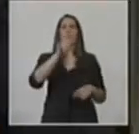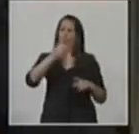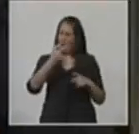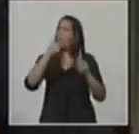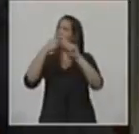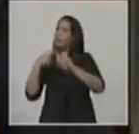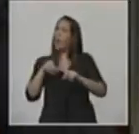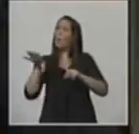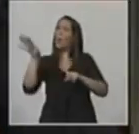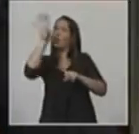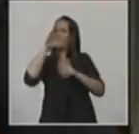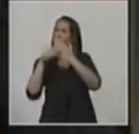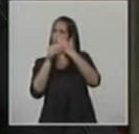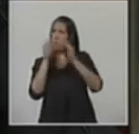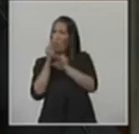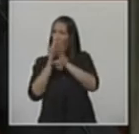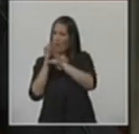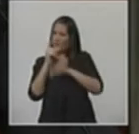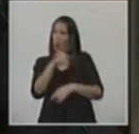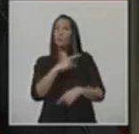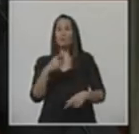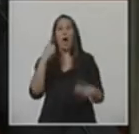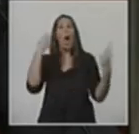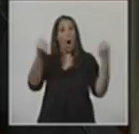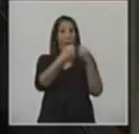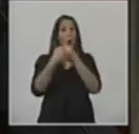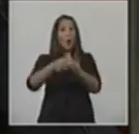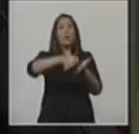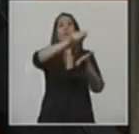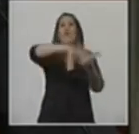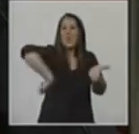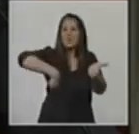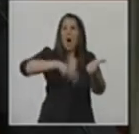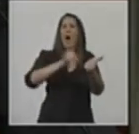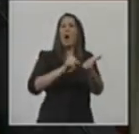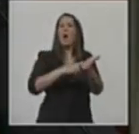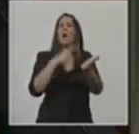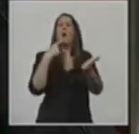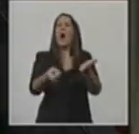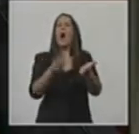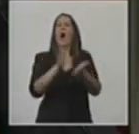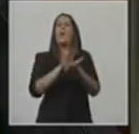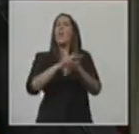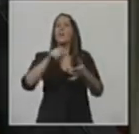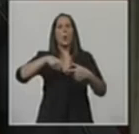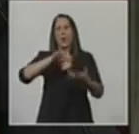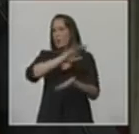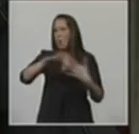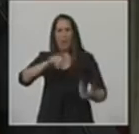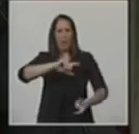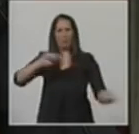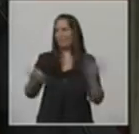acuerdo llamado de Declaración de Purmamarca, que traza los ejes de la revolución educativa que queremos afianzar.